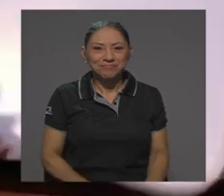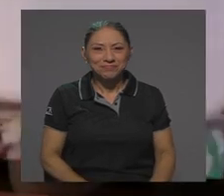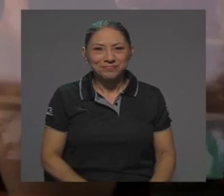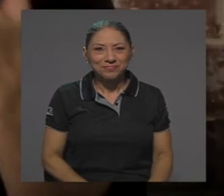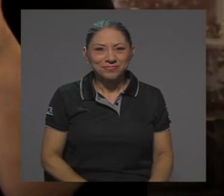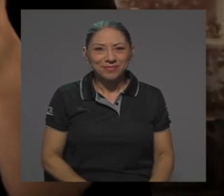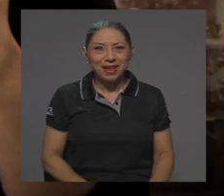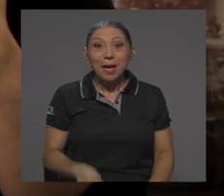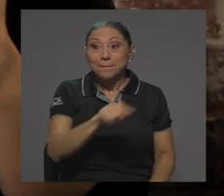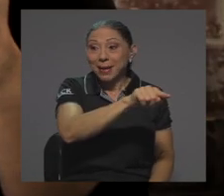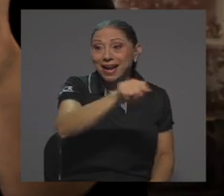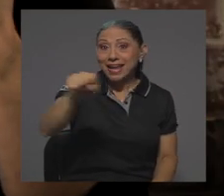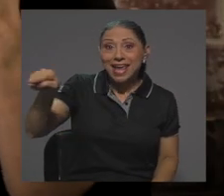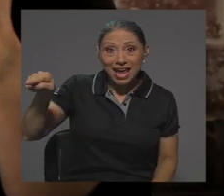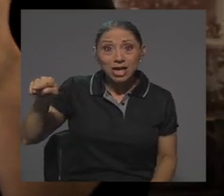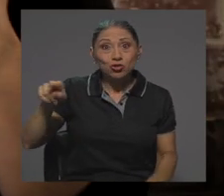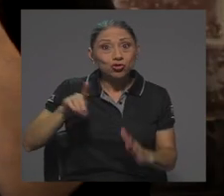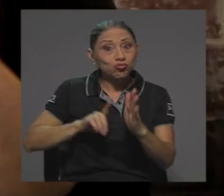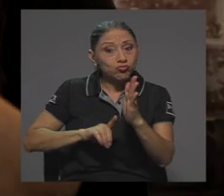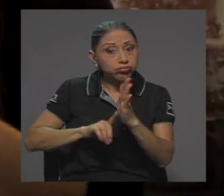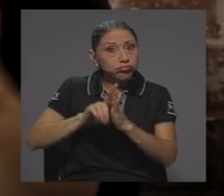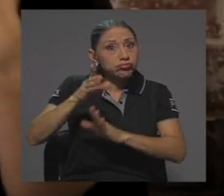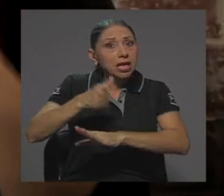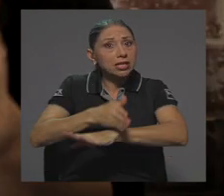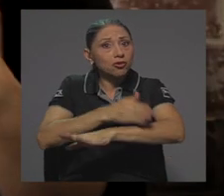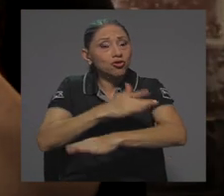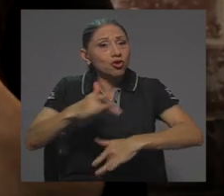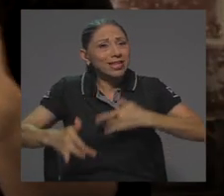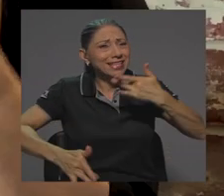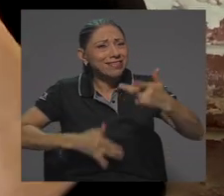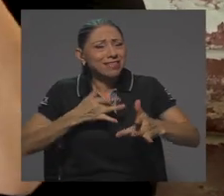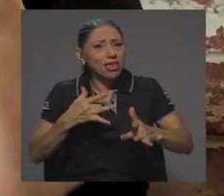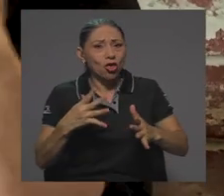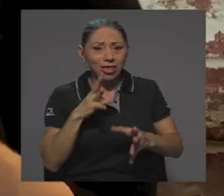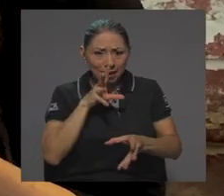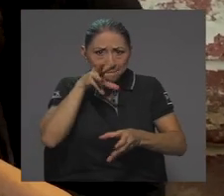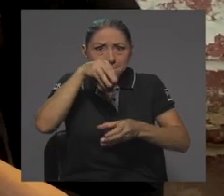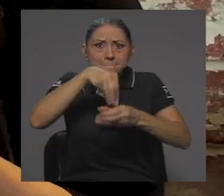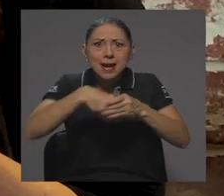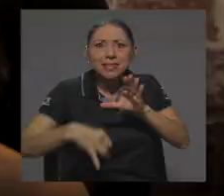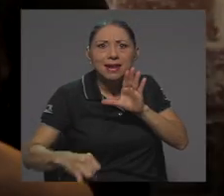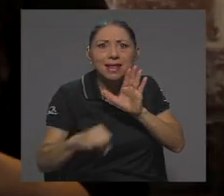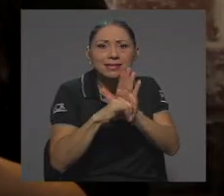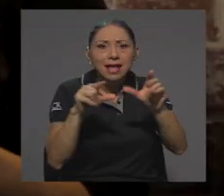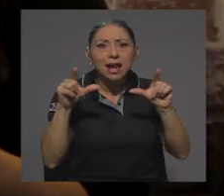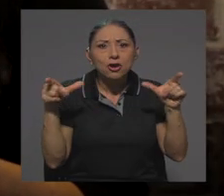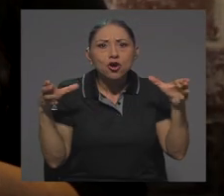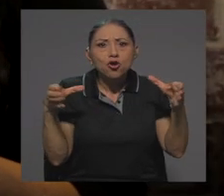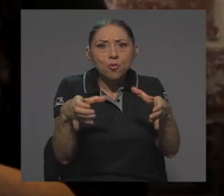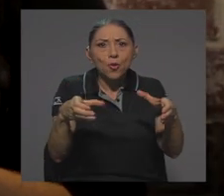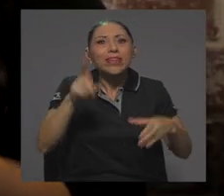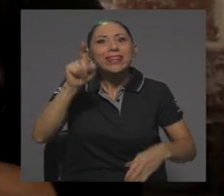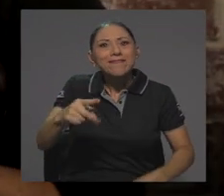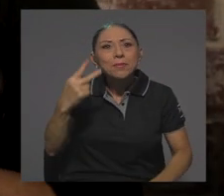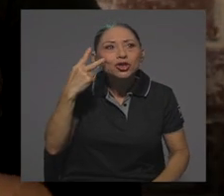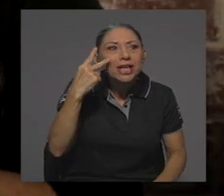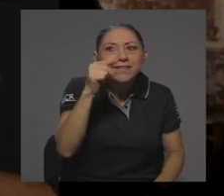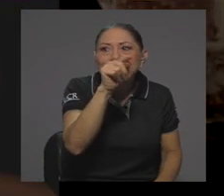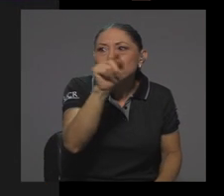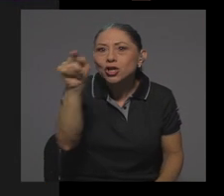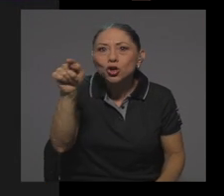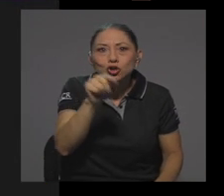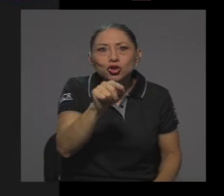Para que ellos tuvieran un desarrollo de sentido de pertenencia al grupo teníamos que vernos. Entonces creo que tenía yo la